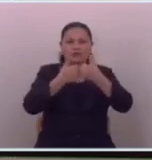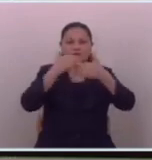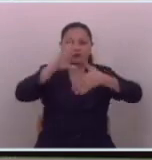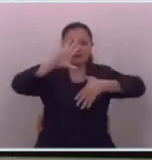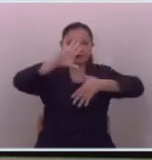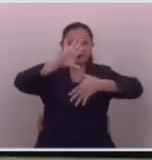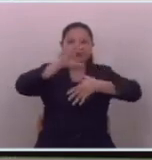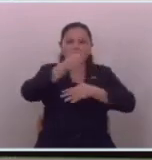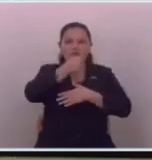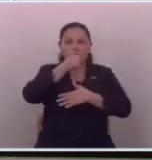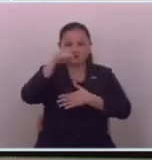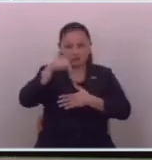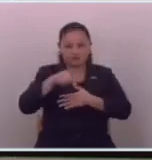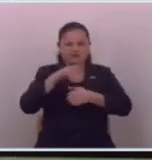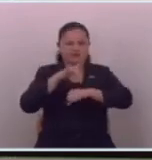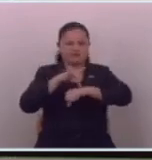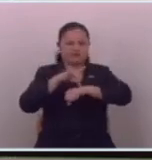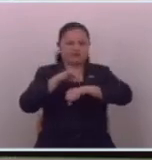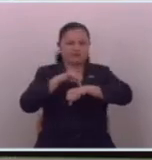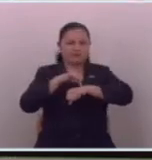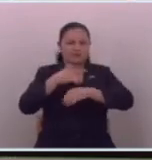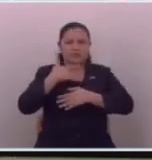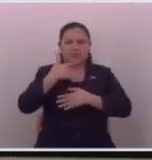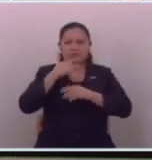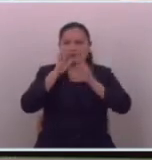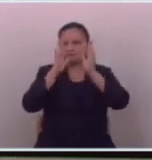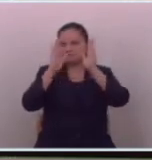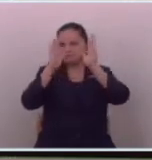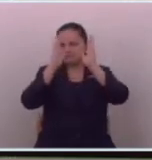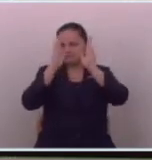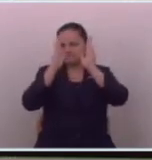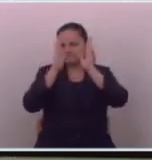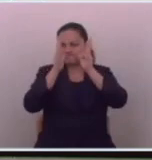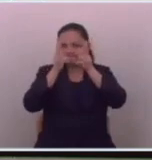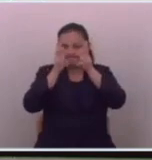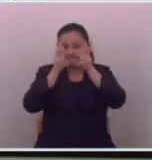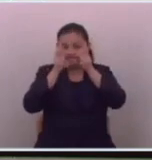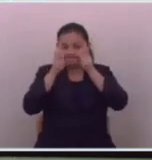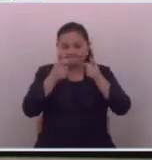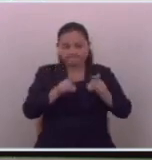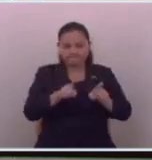deben de estar a la expectativa de lo que aquí está pasando